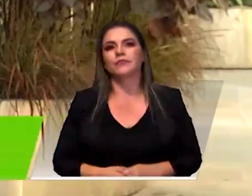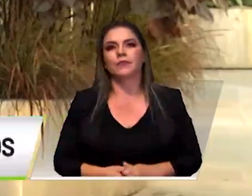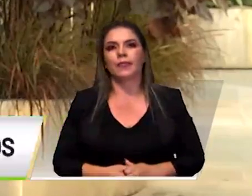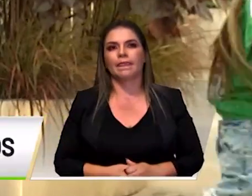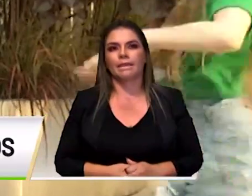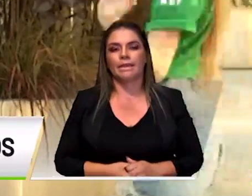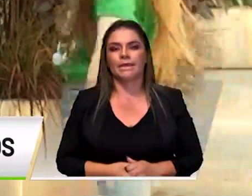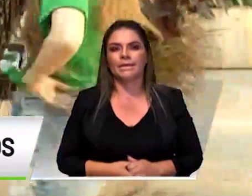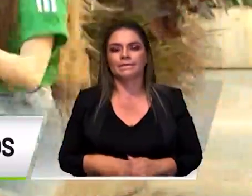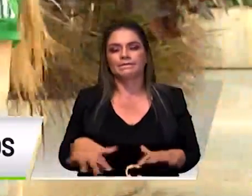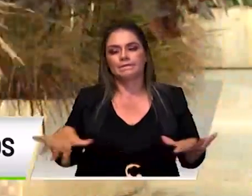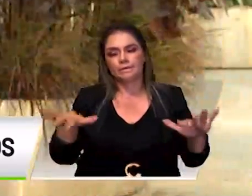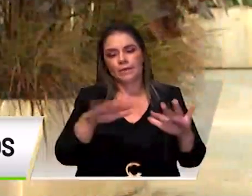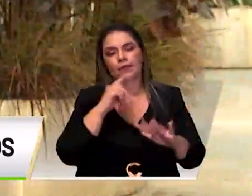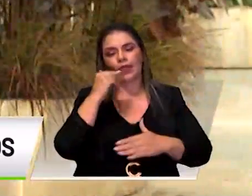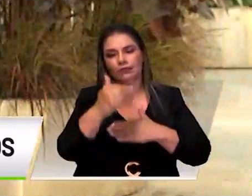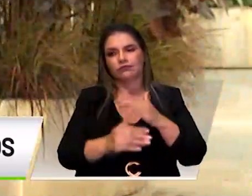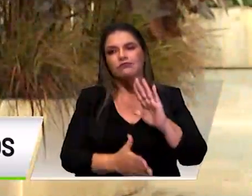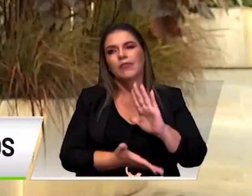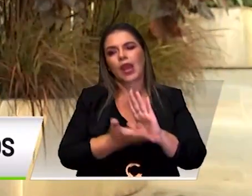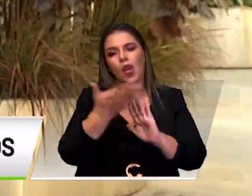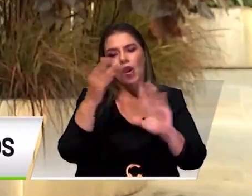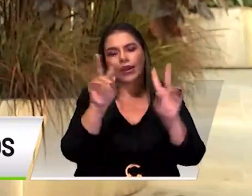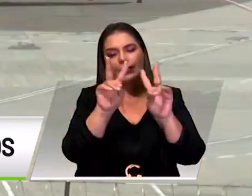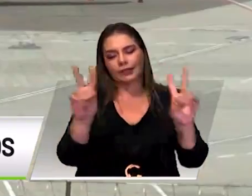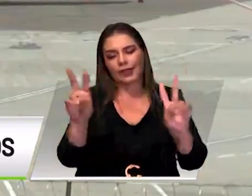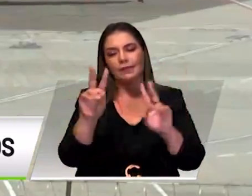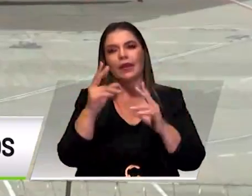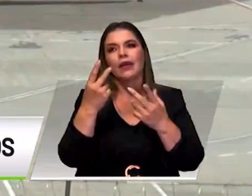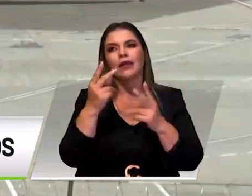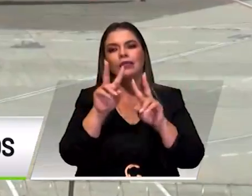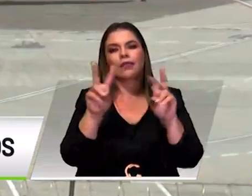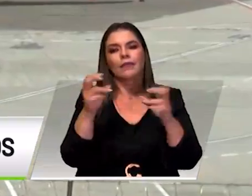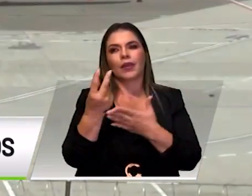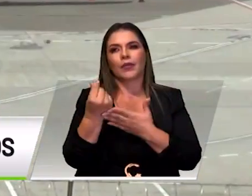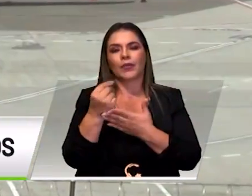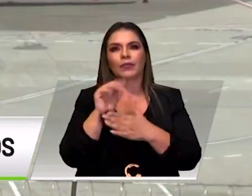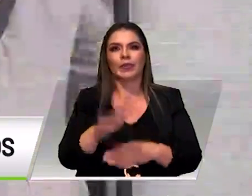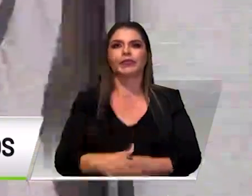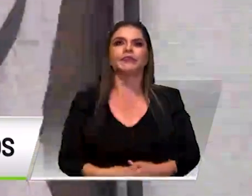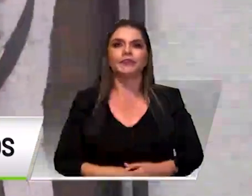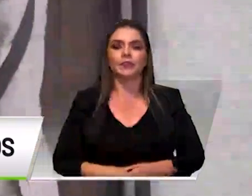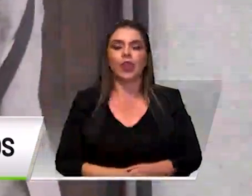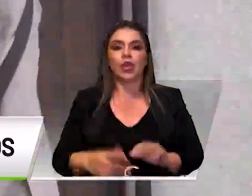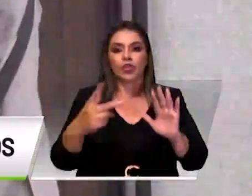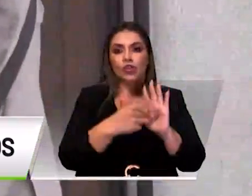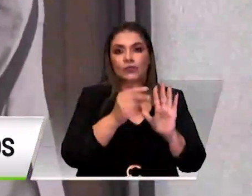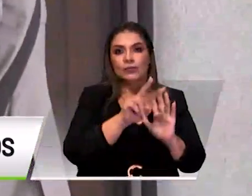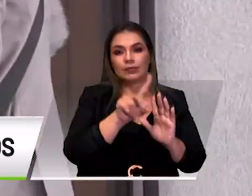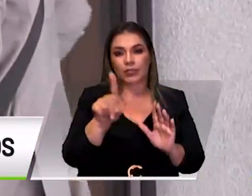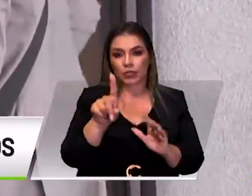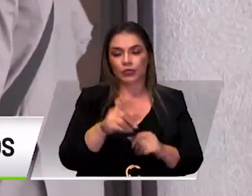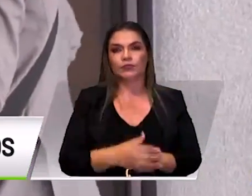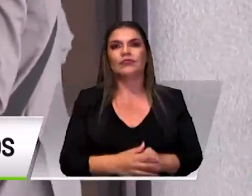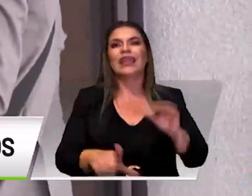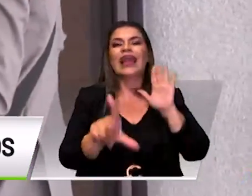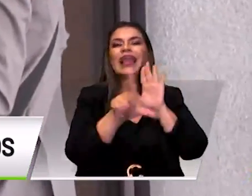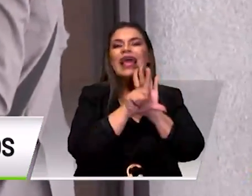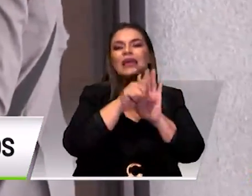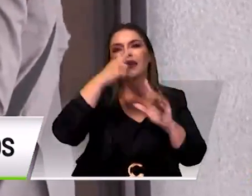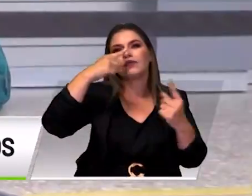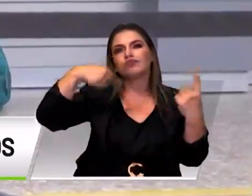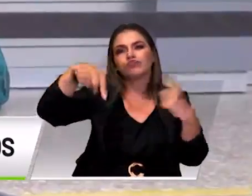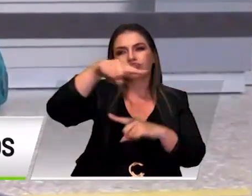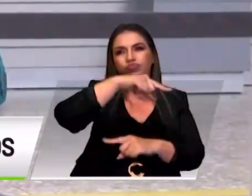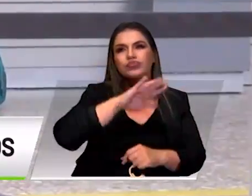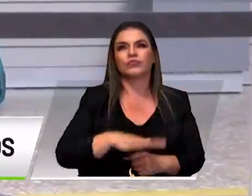turistas cuando vamos a los territorios pues mejoremos este tema de reactivación. Para 2021 con la nueva ley del turismo que trajo alivios como